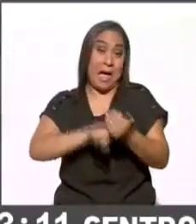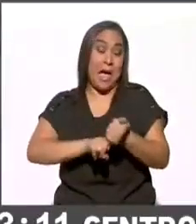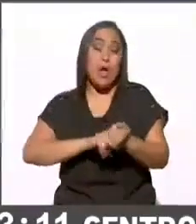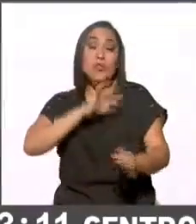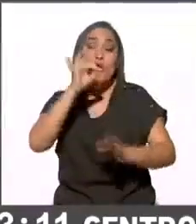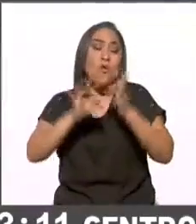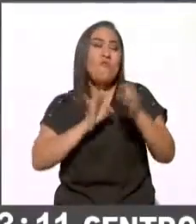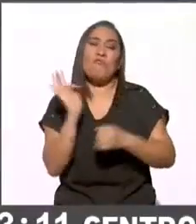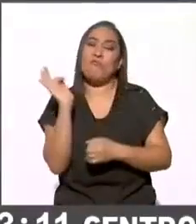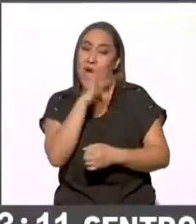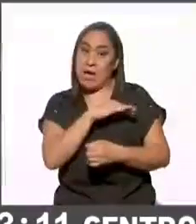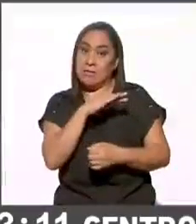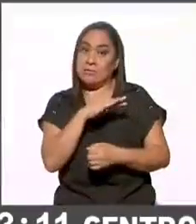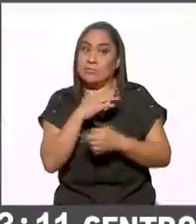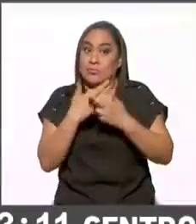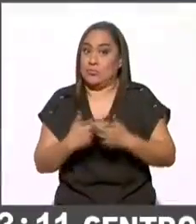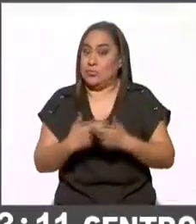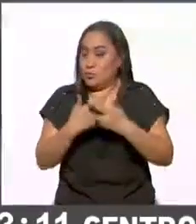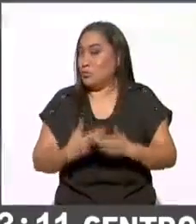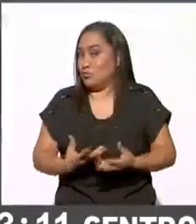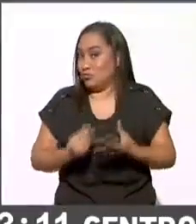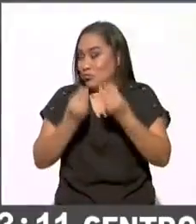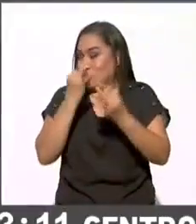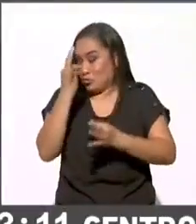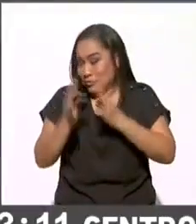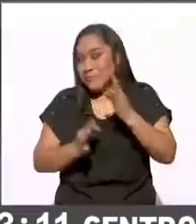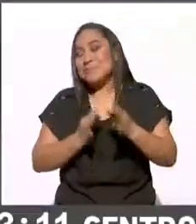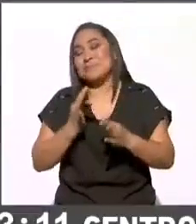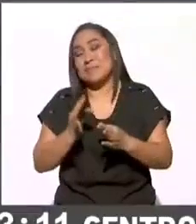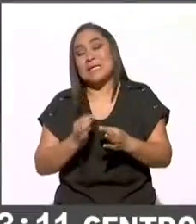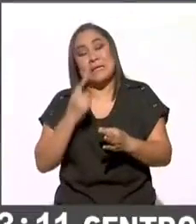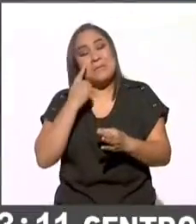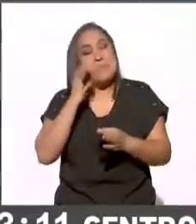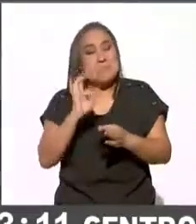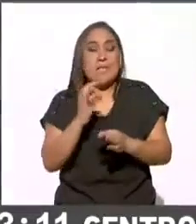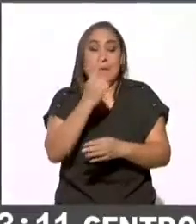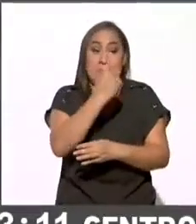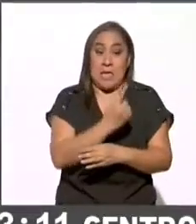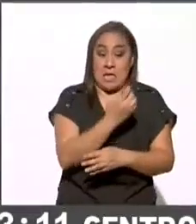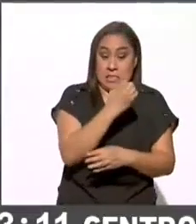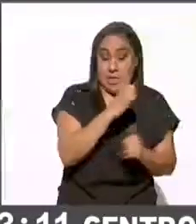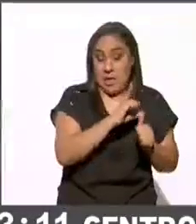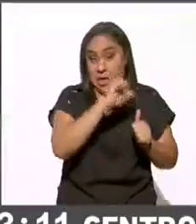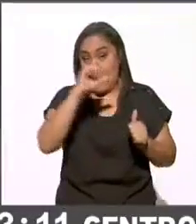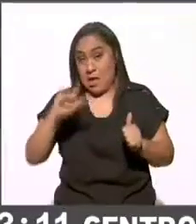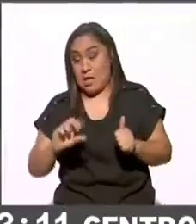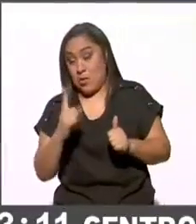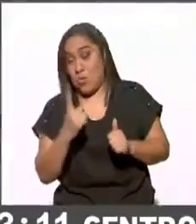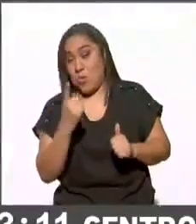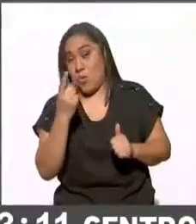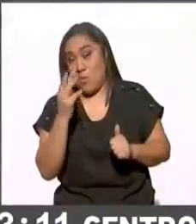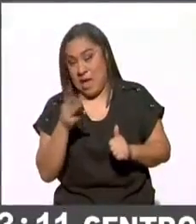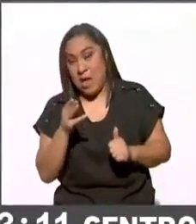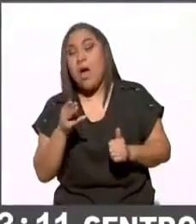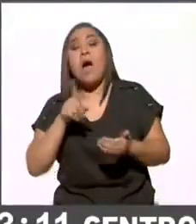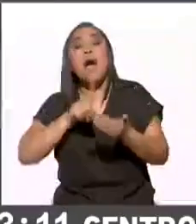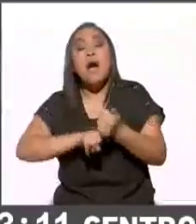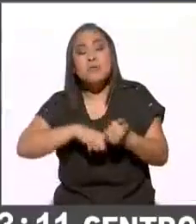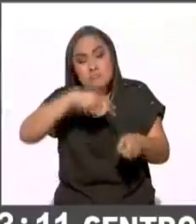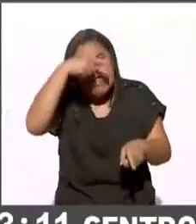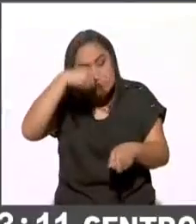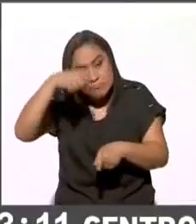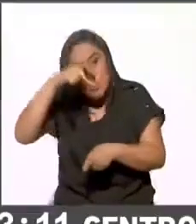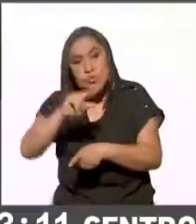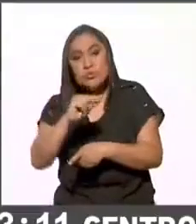un número grande si consideramos que del primero de enero al 31 de mayo se localizaron 86 noticias falsas que